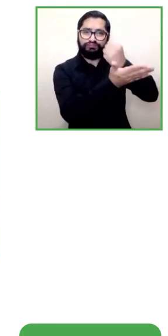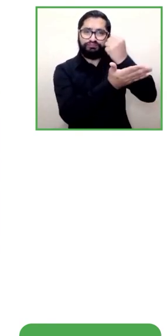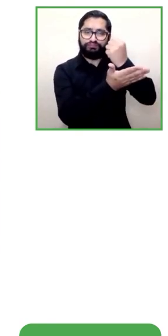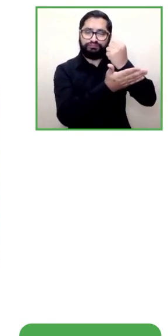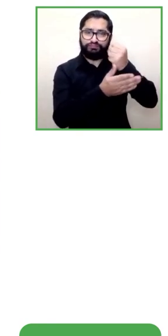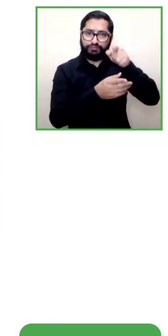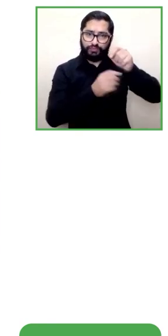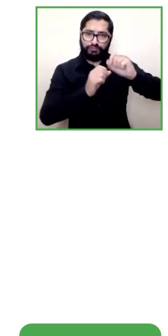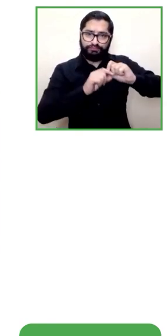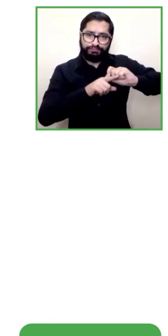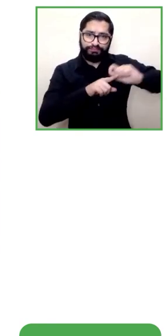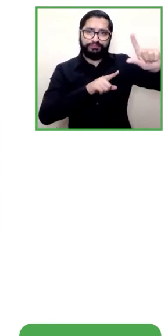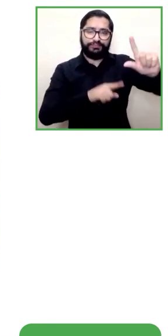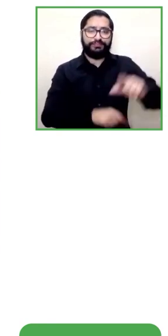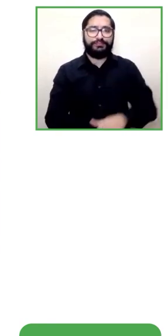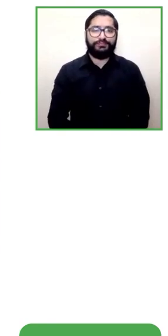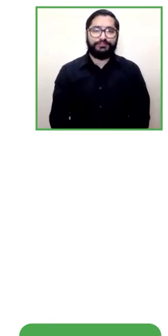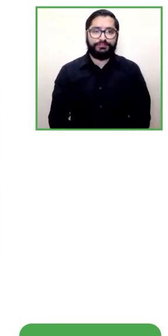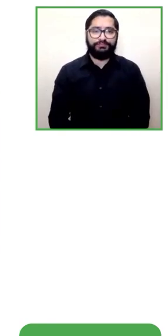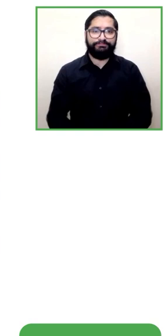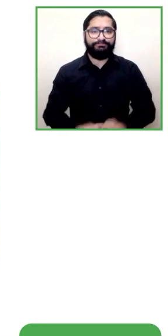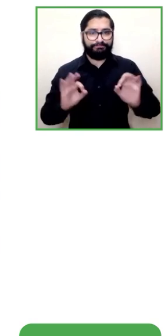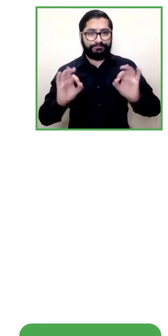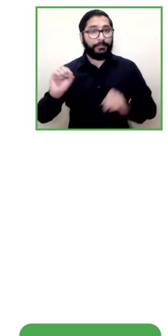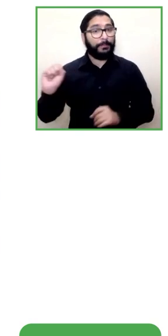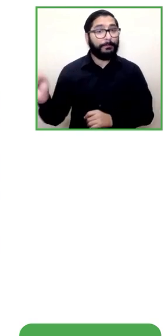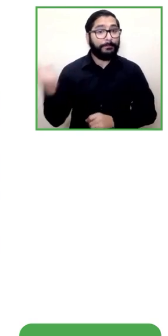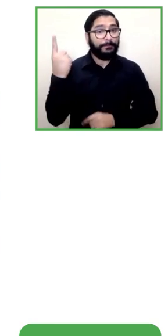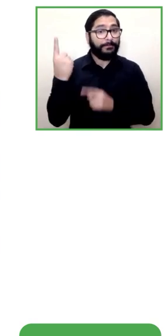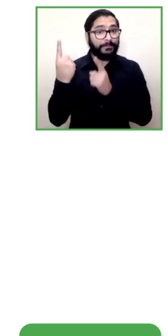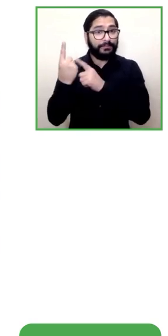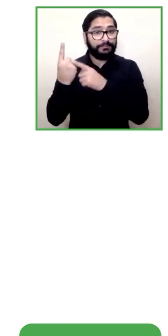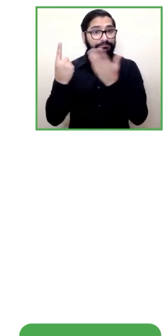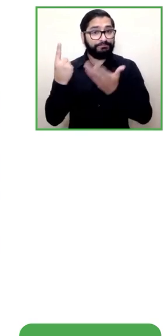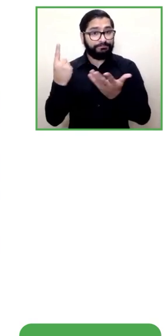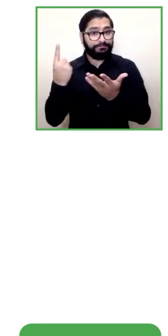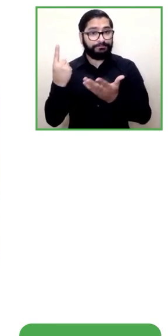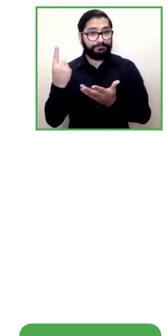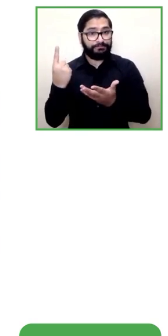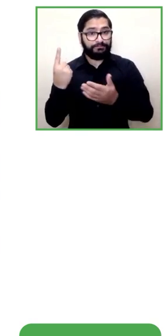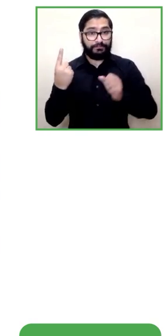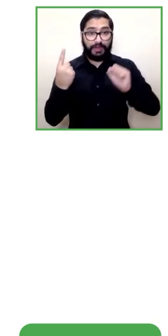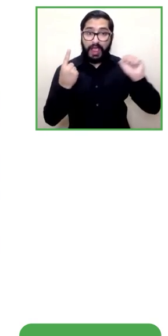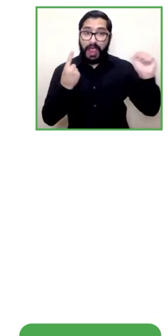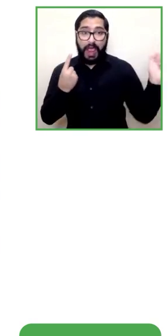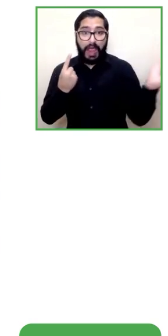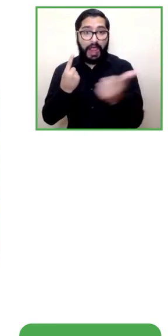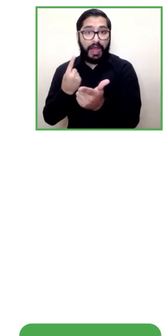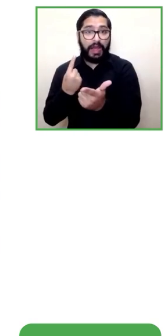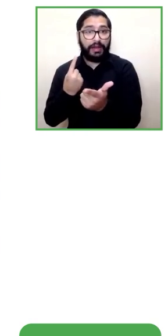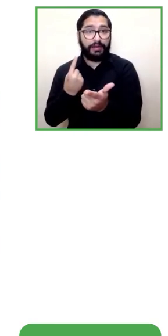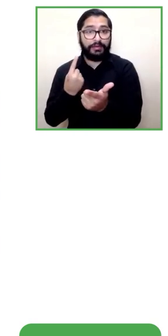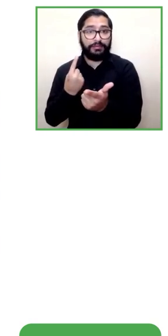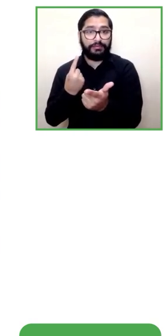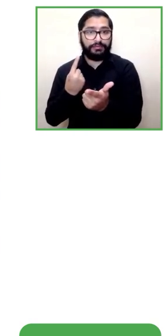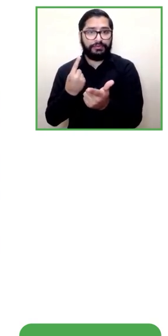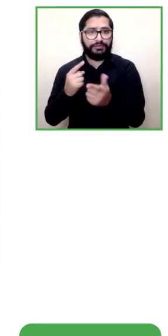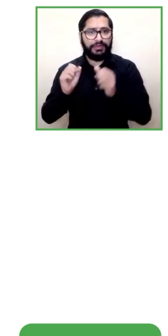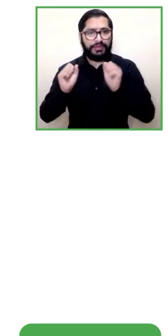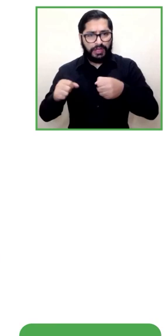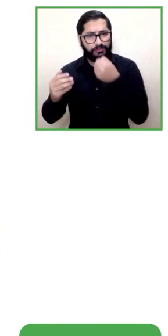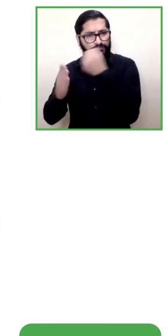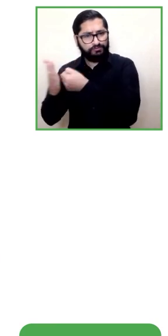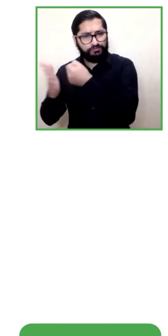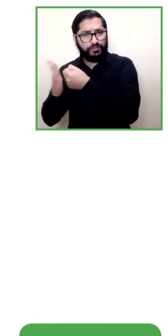el primero como todos enfrentamos la pandemia tuvo efectos para nosotros porque estamos